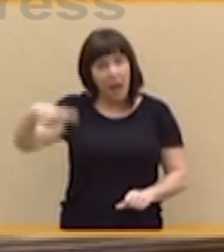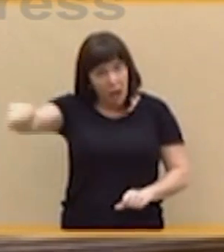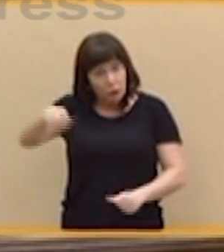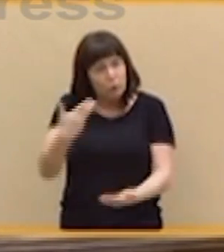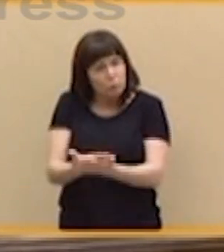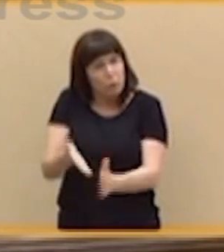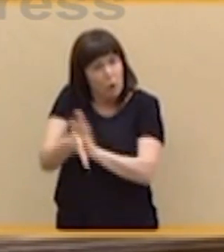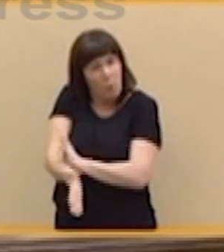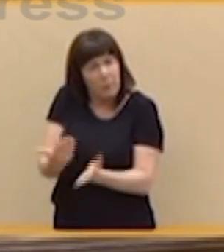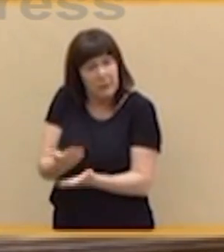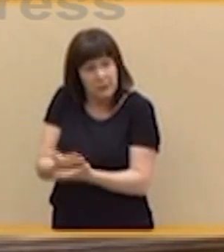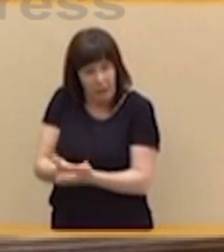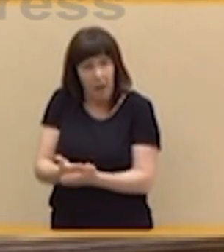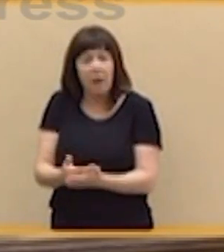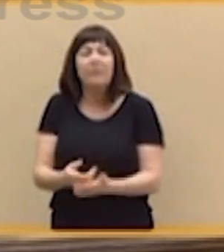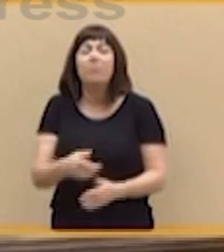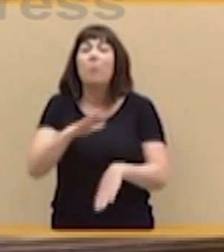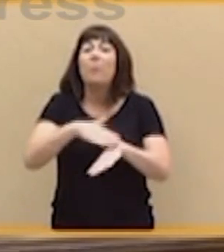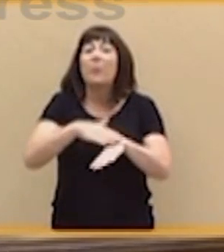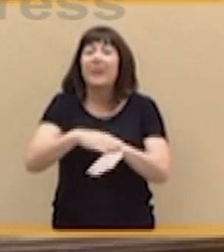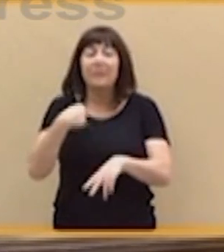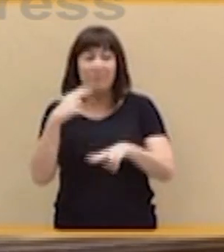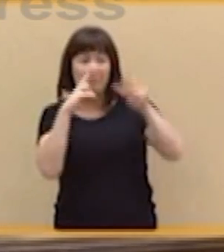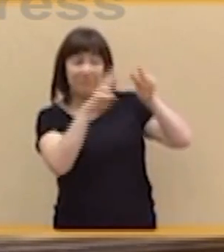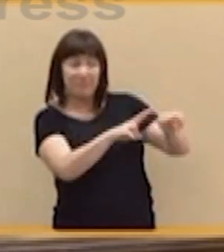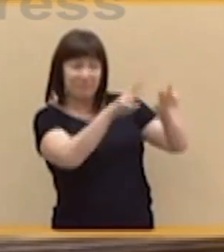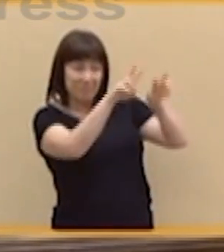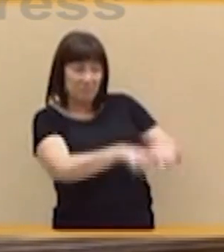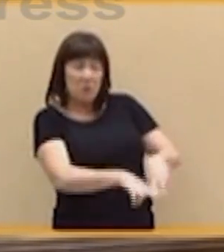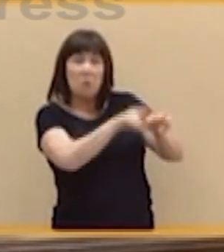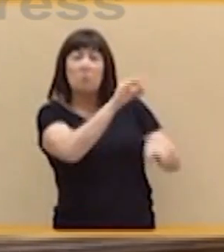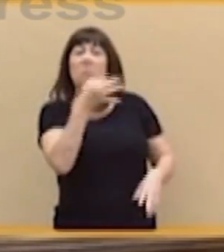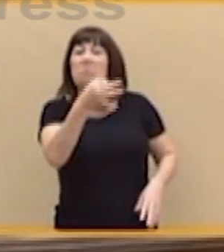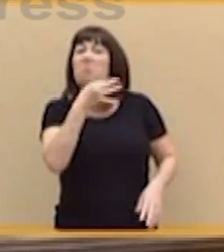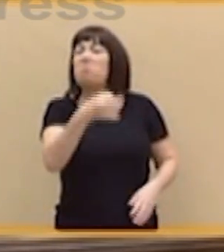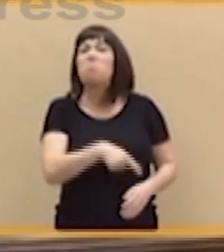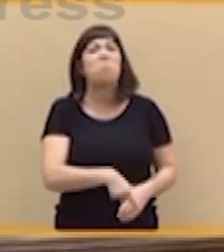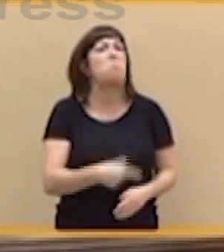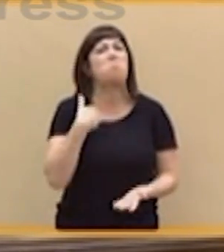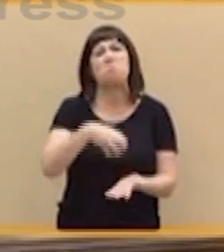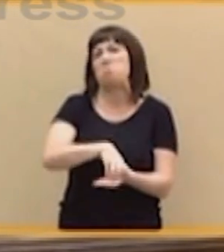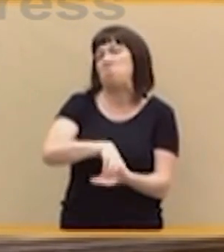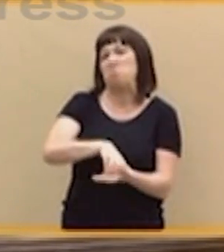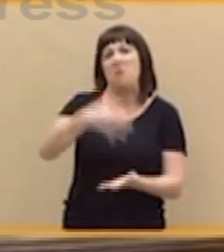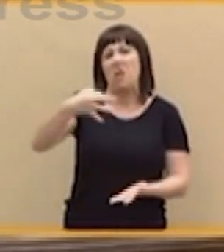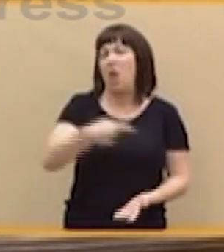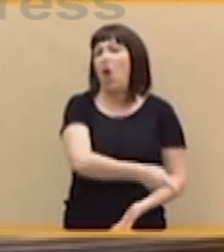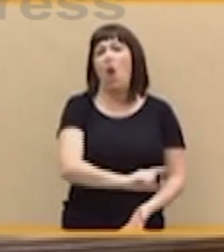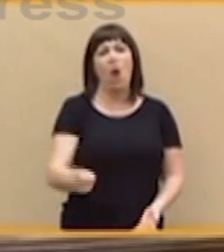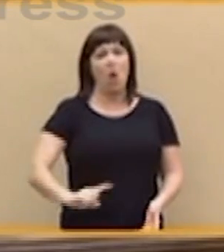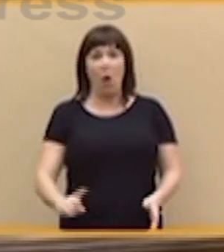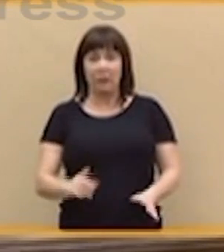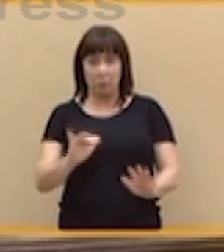que se pone en cuestión la credibilidad de estos testigos, cuyo testimonio no aparece como suficientemente